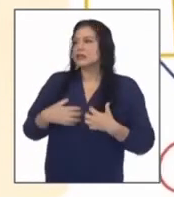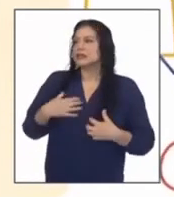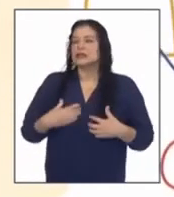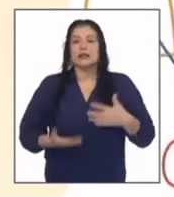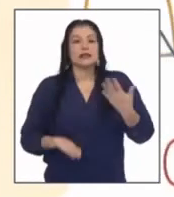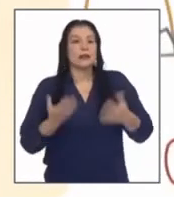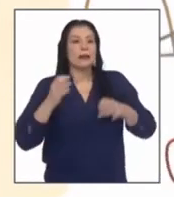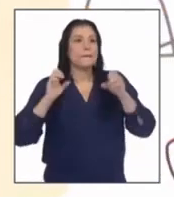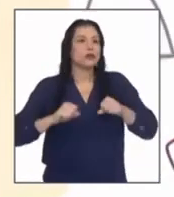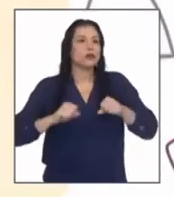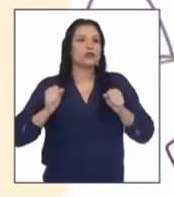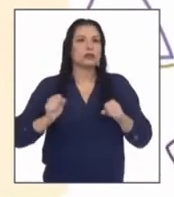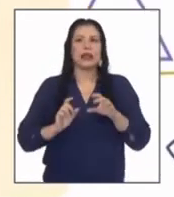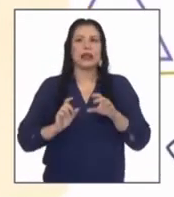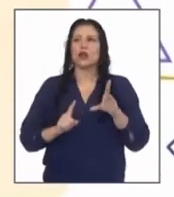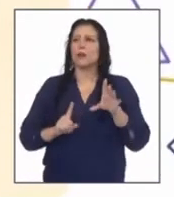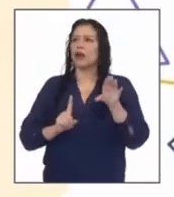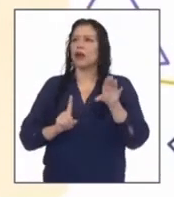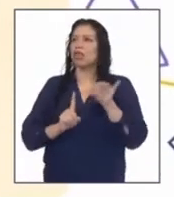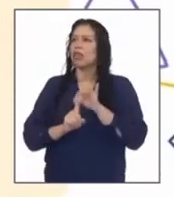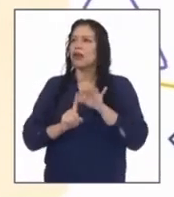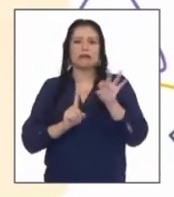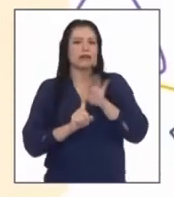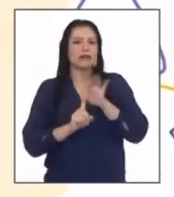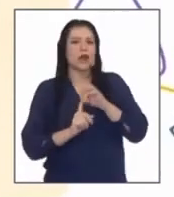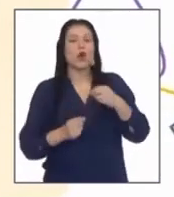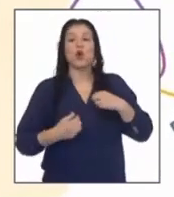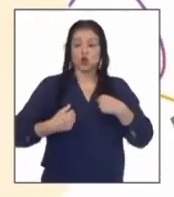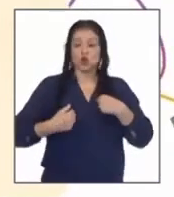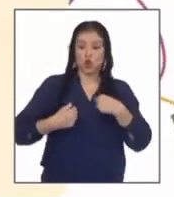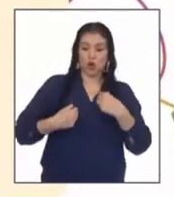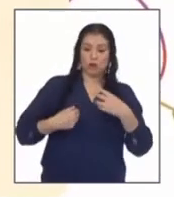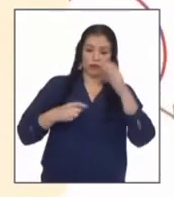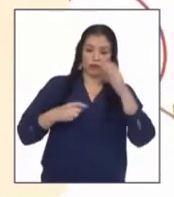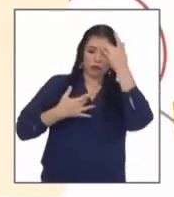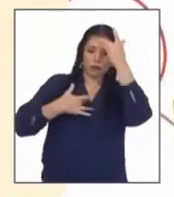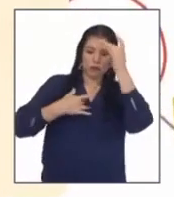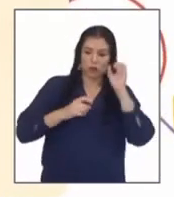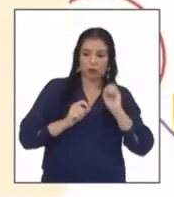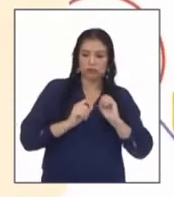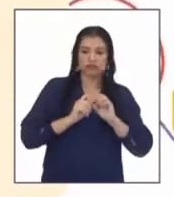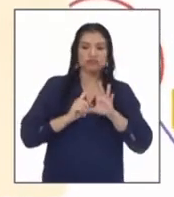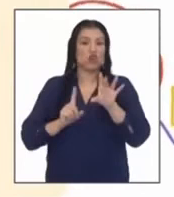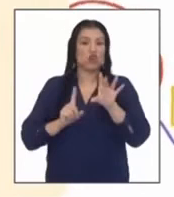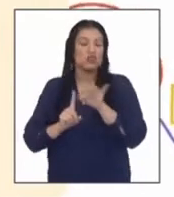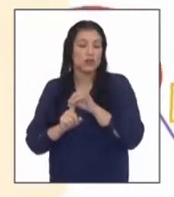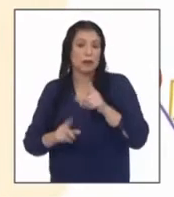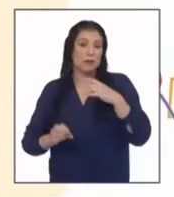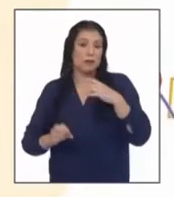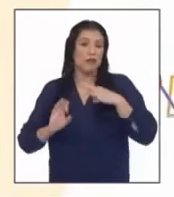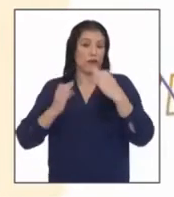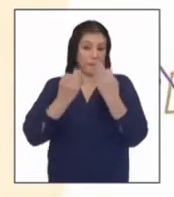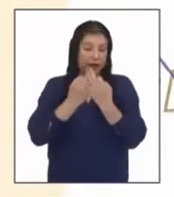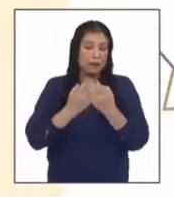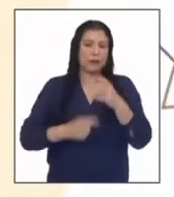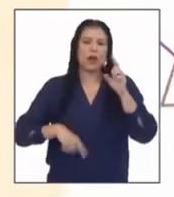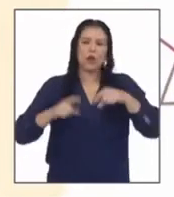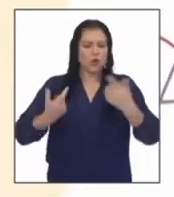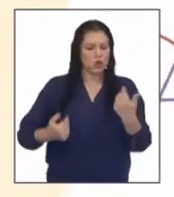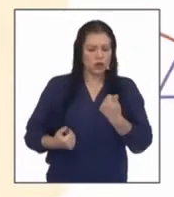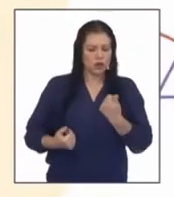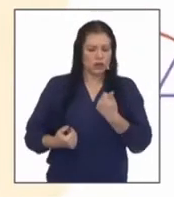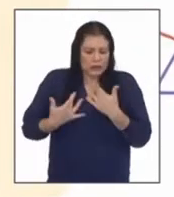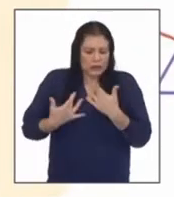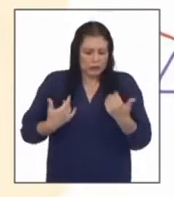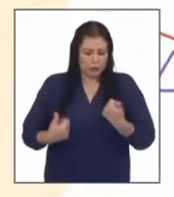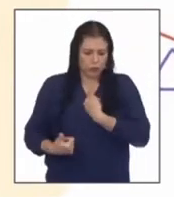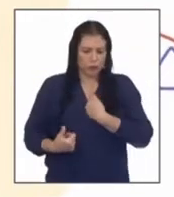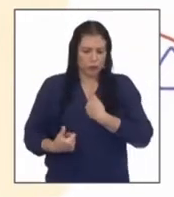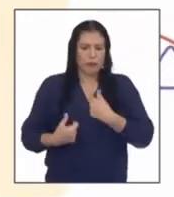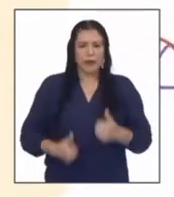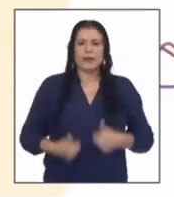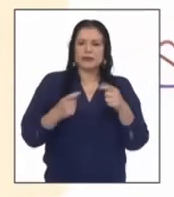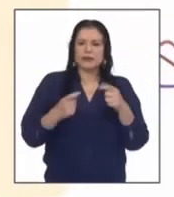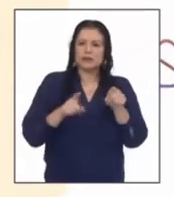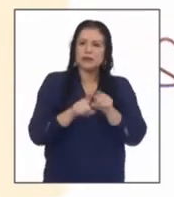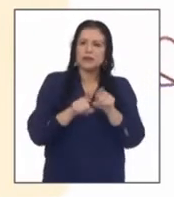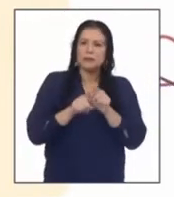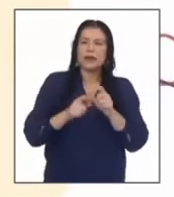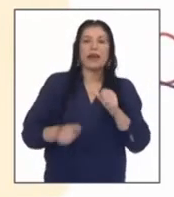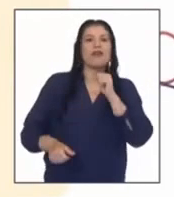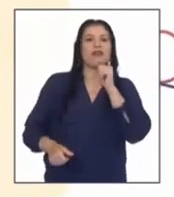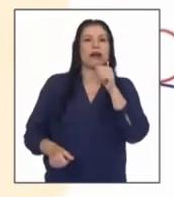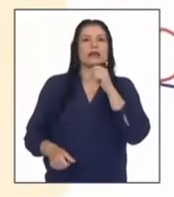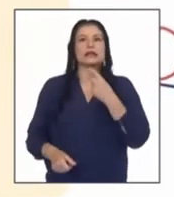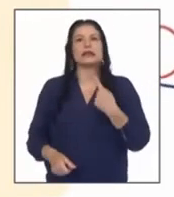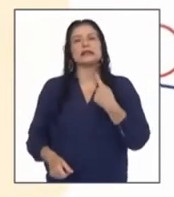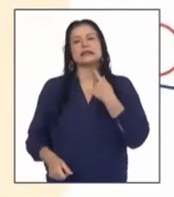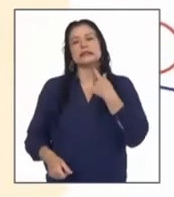posibilidad de enfermarnos o de que se contagien nuestros seres queridos pero hay quienes no sólo temen por sus vidas sino porque en el corto plazo la falta